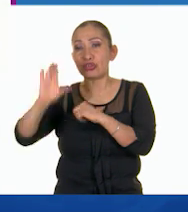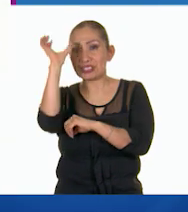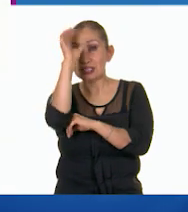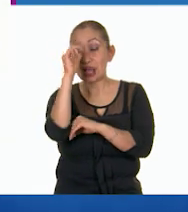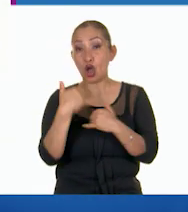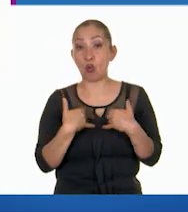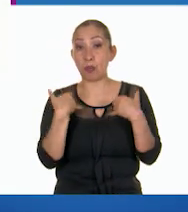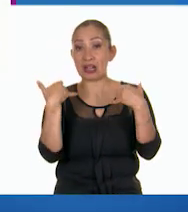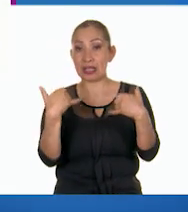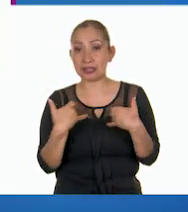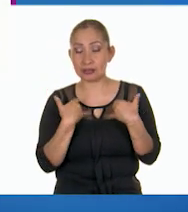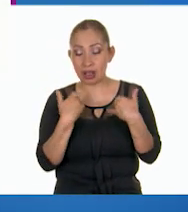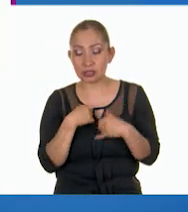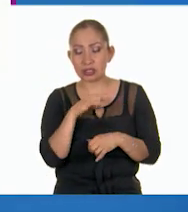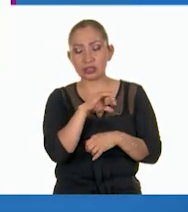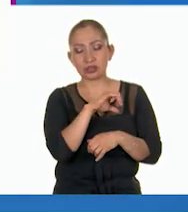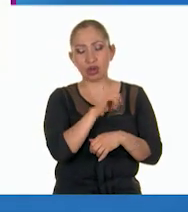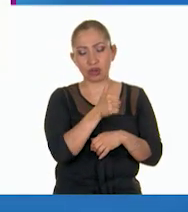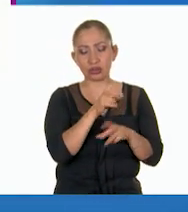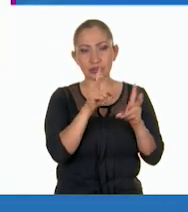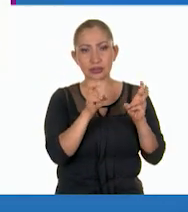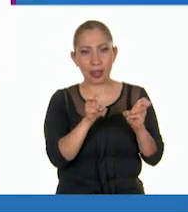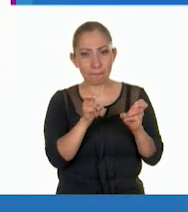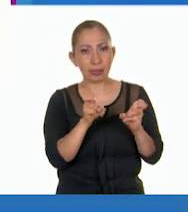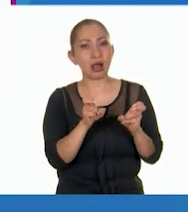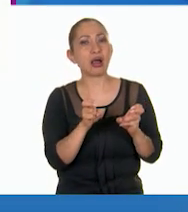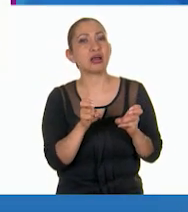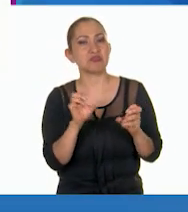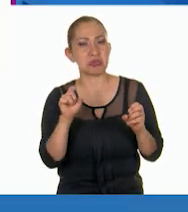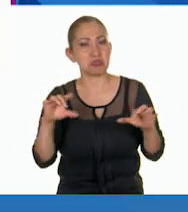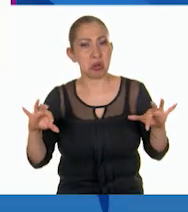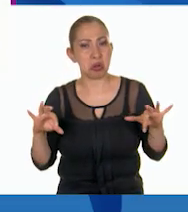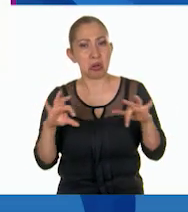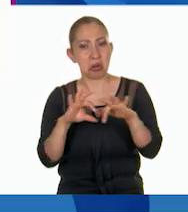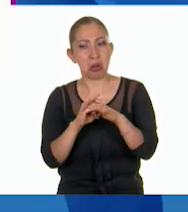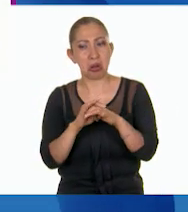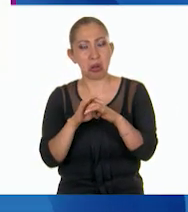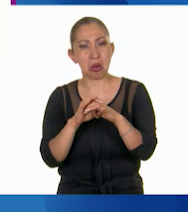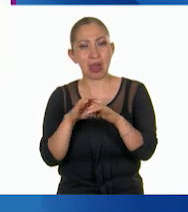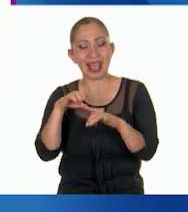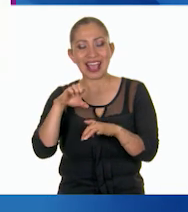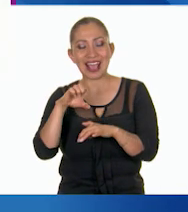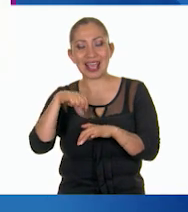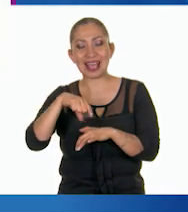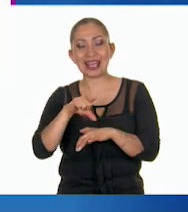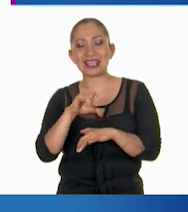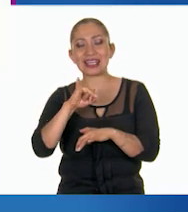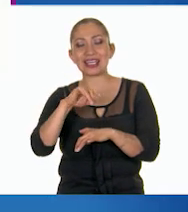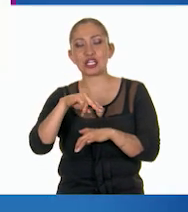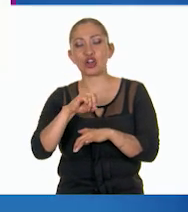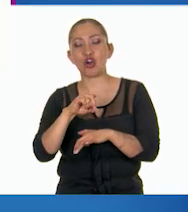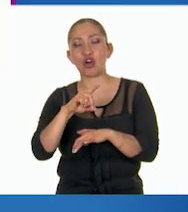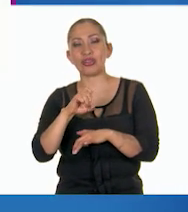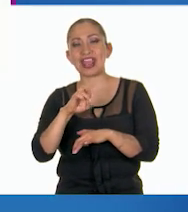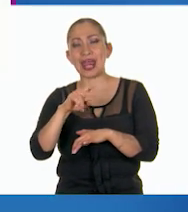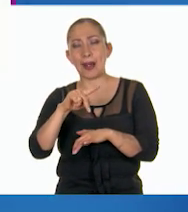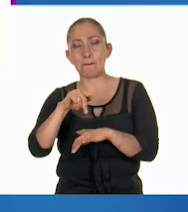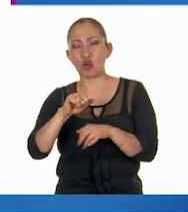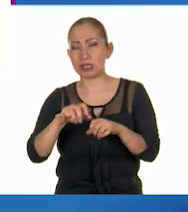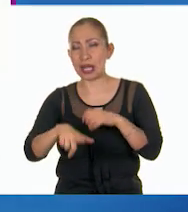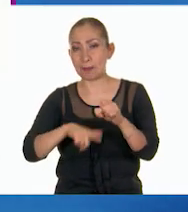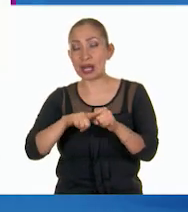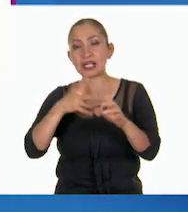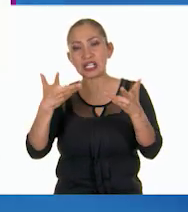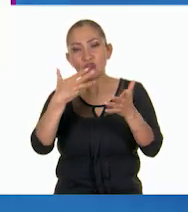Y en otros temas que van relacionados a los equinodermos, se han realizado algunos